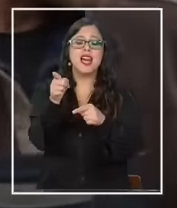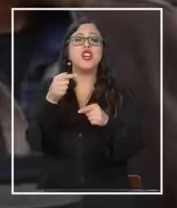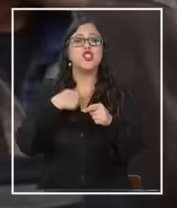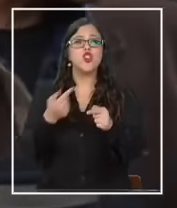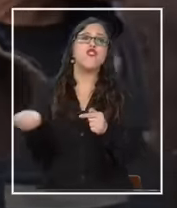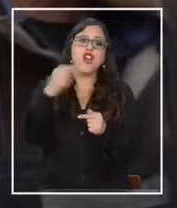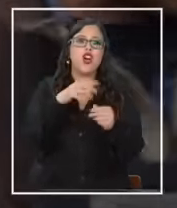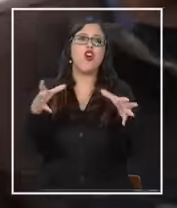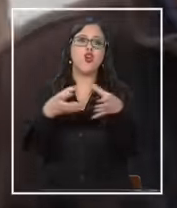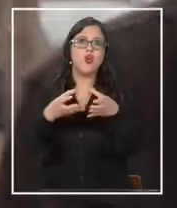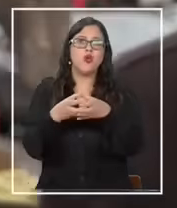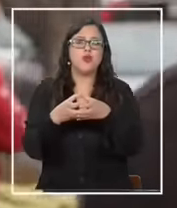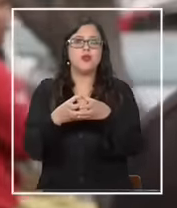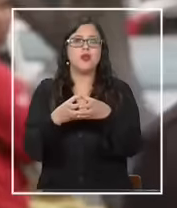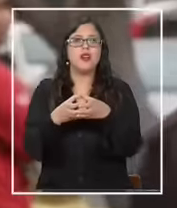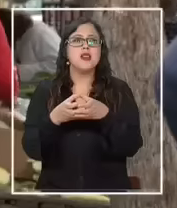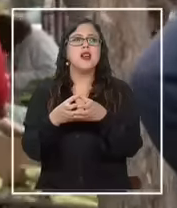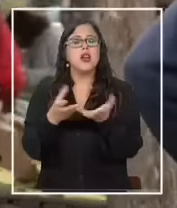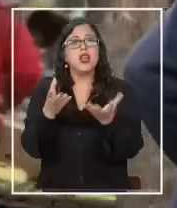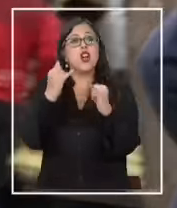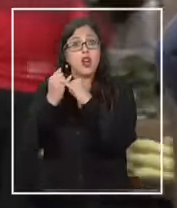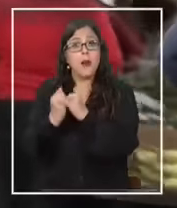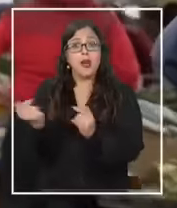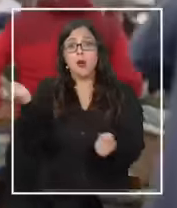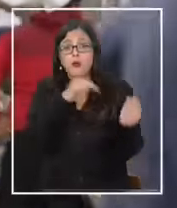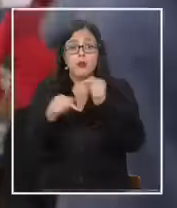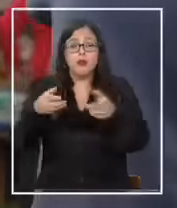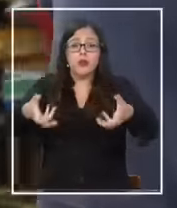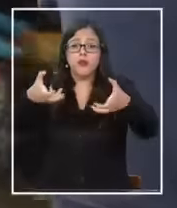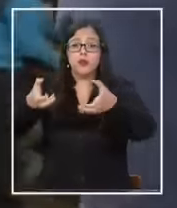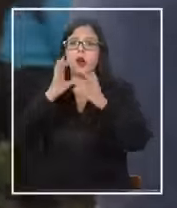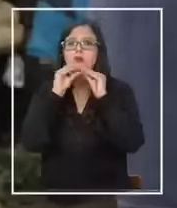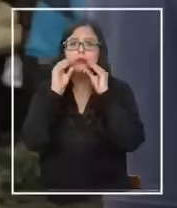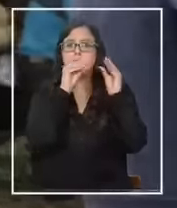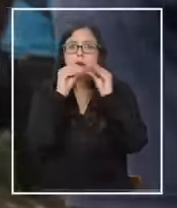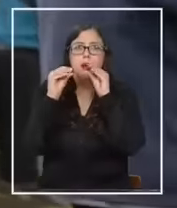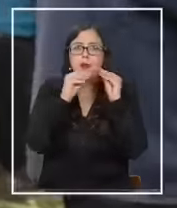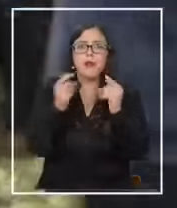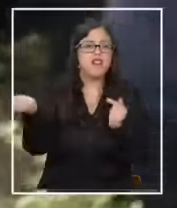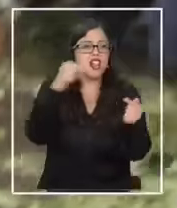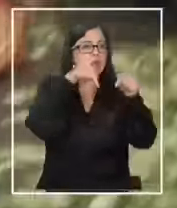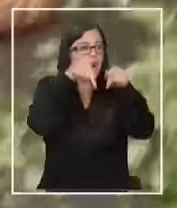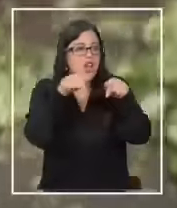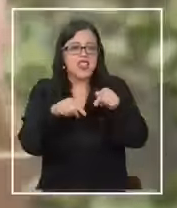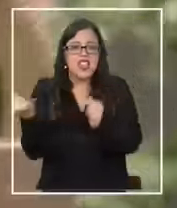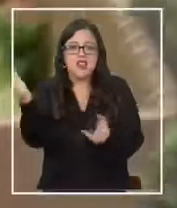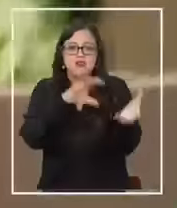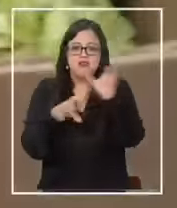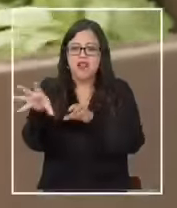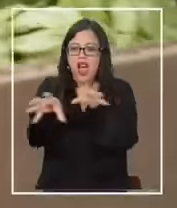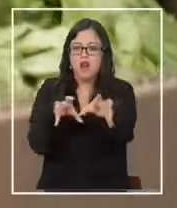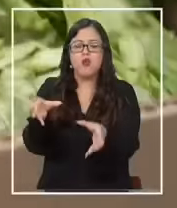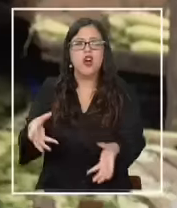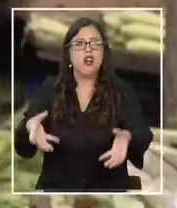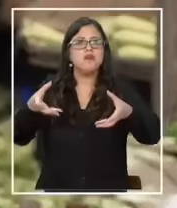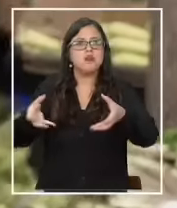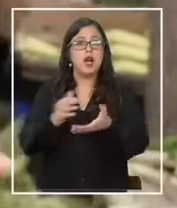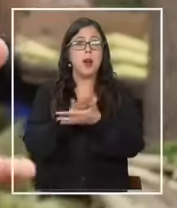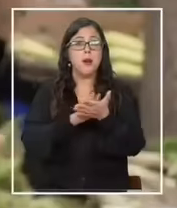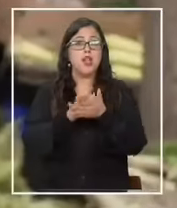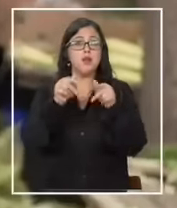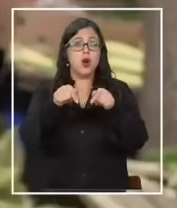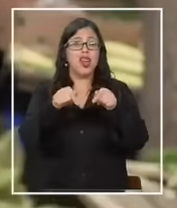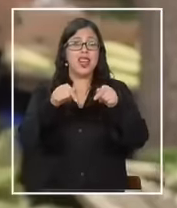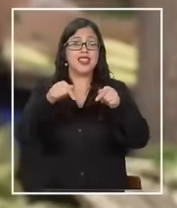vinimos con un grupo de amigos y empezamos a cargar claro y se corrió la voz y empezamos a venir a cargar acá por ejemplo esta